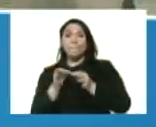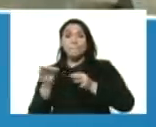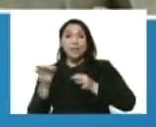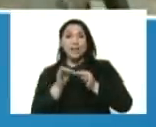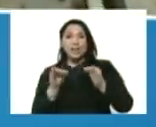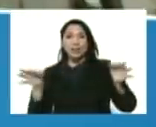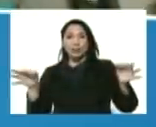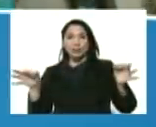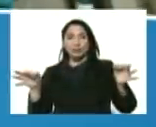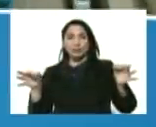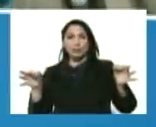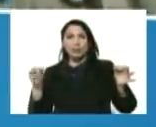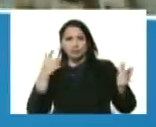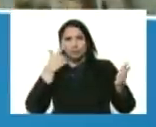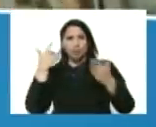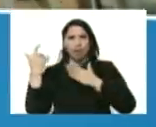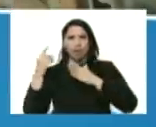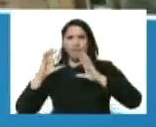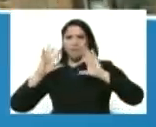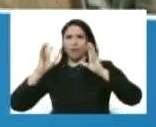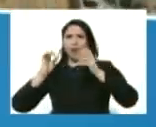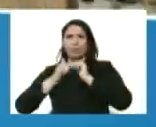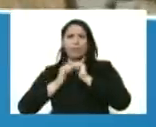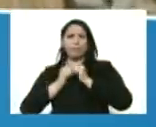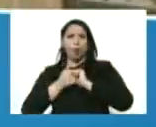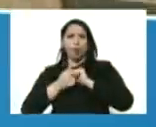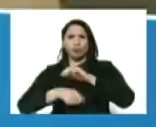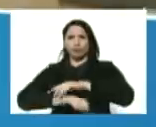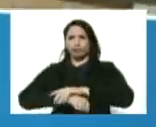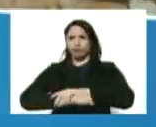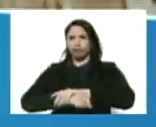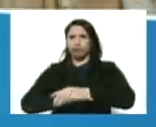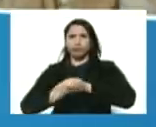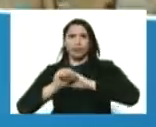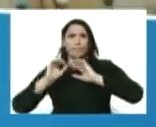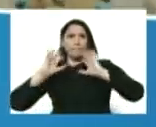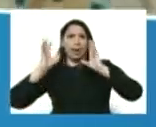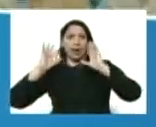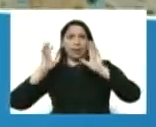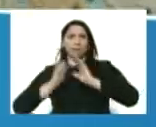Además, ahí ustedes ven las canchas, de futbolito, fútbol, básquet,